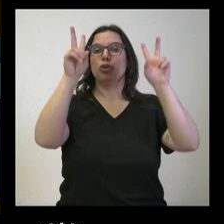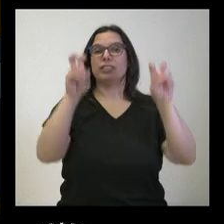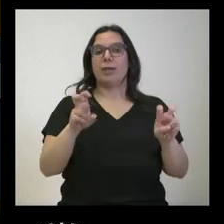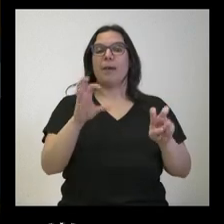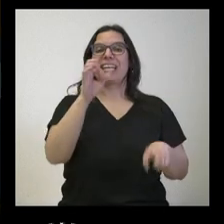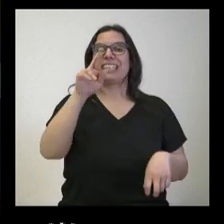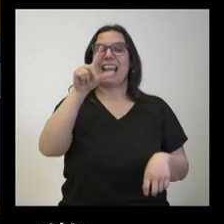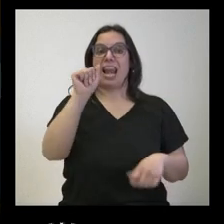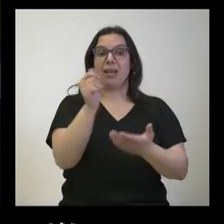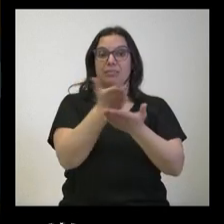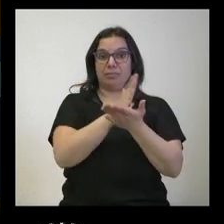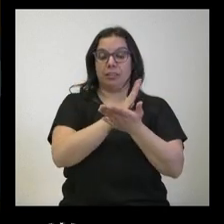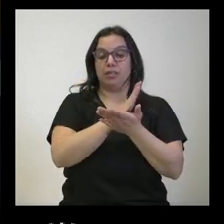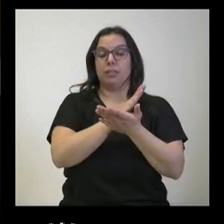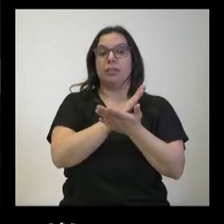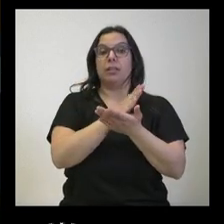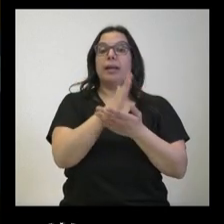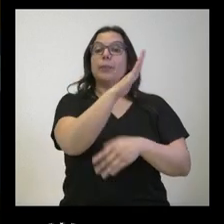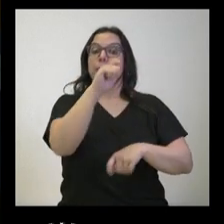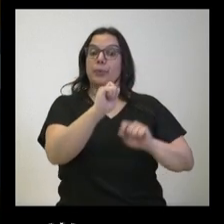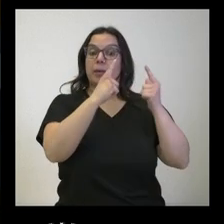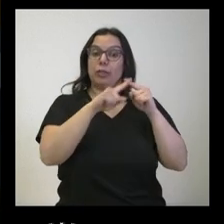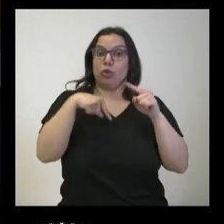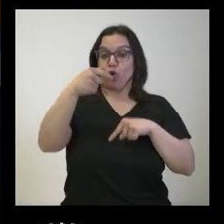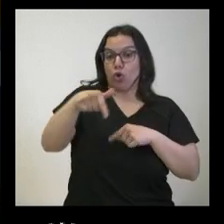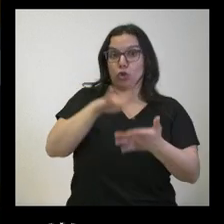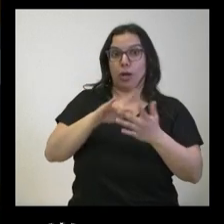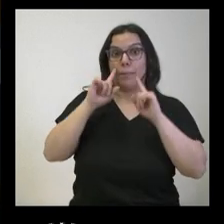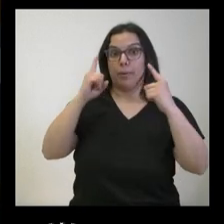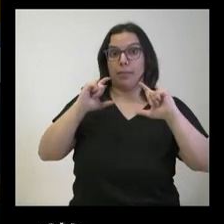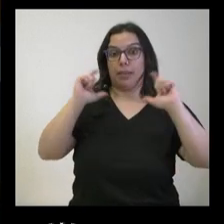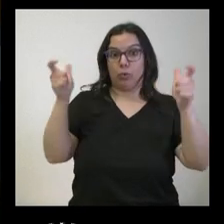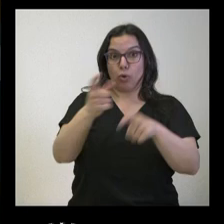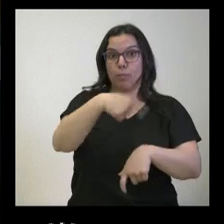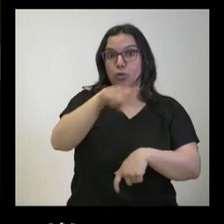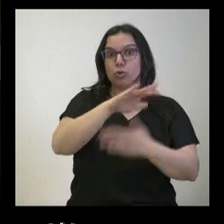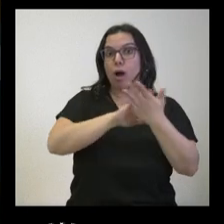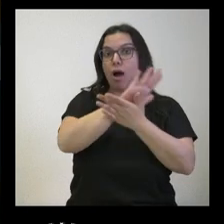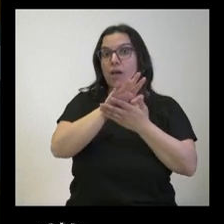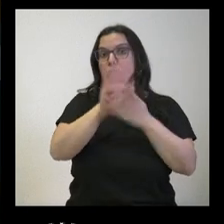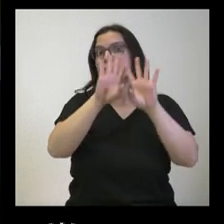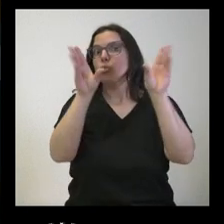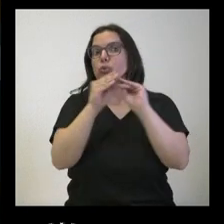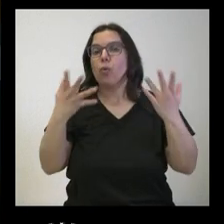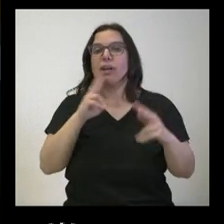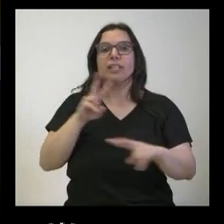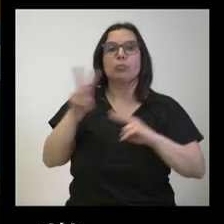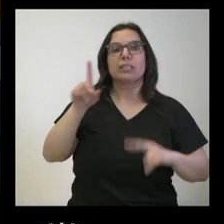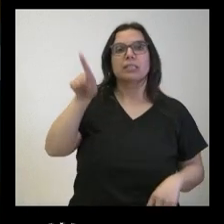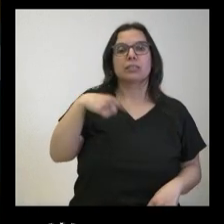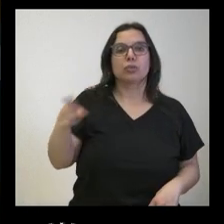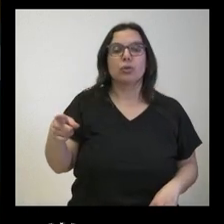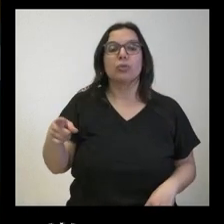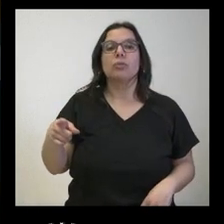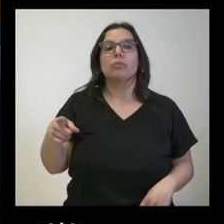Ha sido el primer consejo de gobierno que han celebrado después de ese requerimiento. No sé si lo han abordado, qué conclusión han llegado, si lo han contestado lo van a contestar